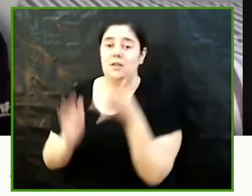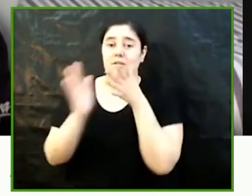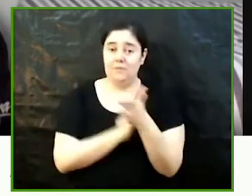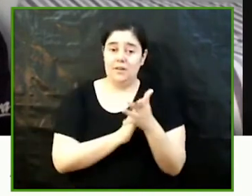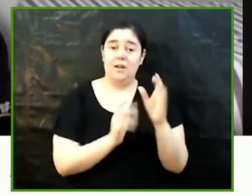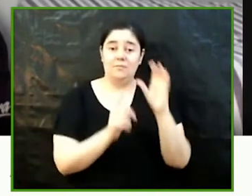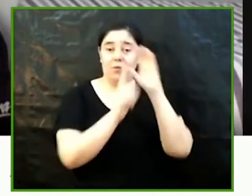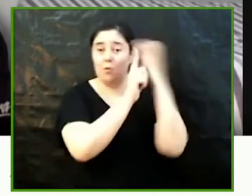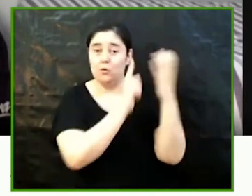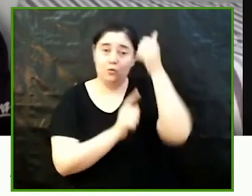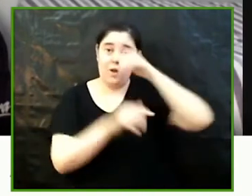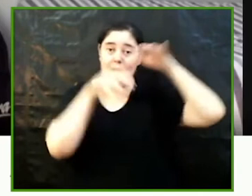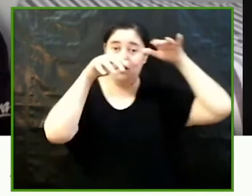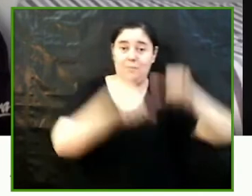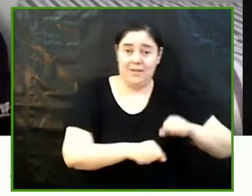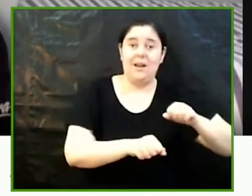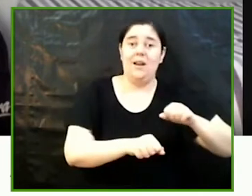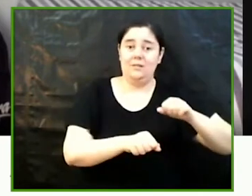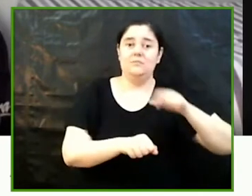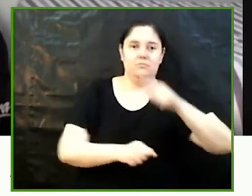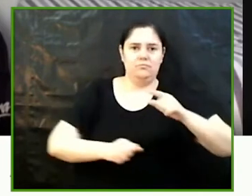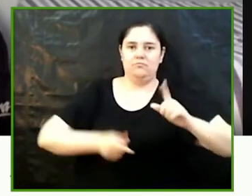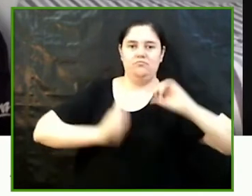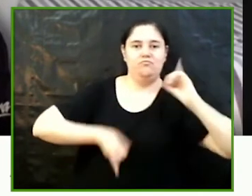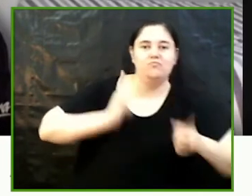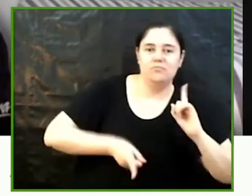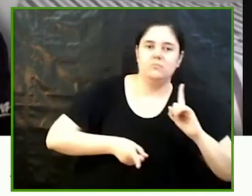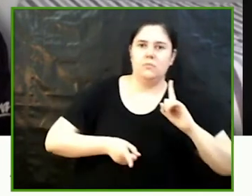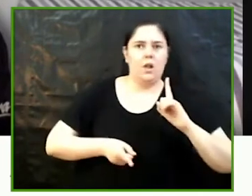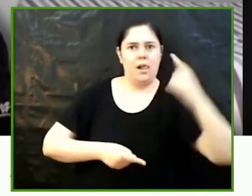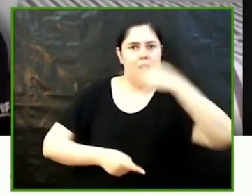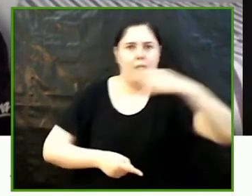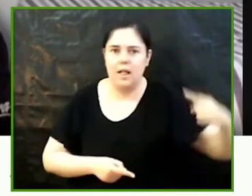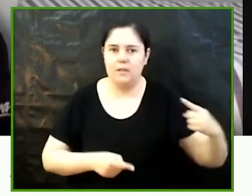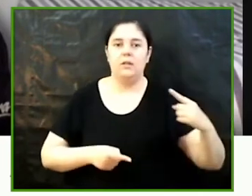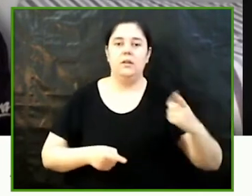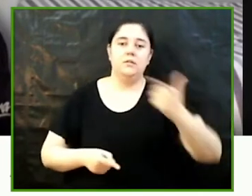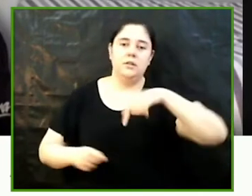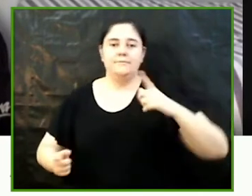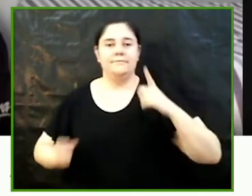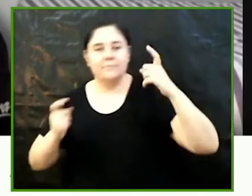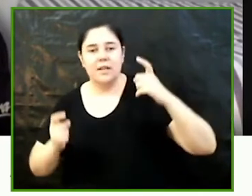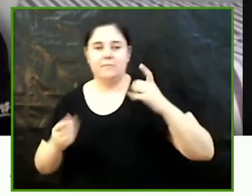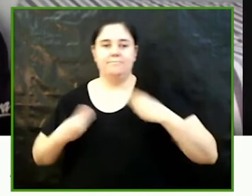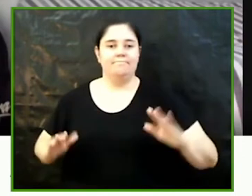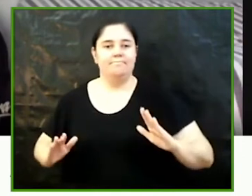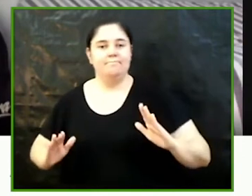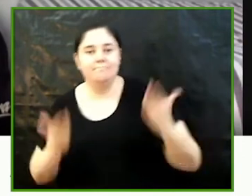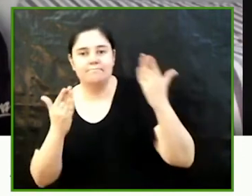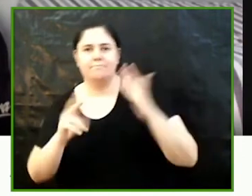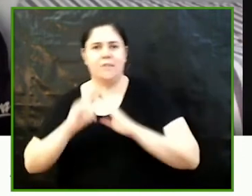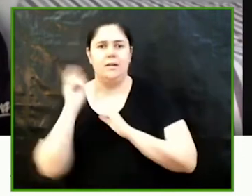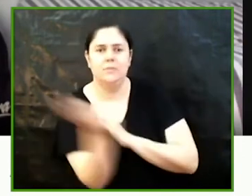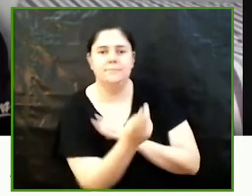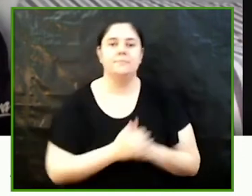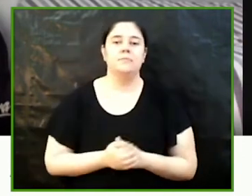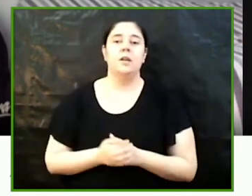presente en todos los rincones de la sociedad y el despliegue de toda una serie de elementos coercitivos para asegurar su supervivencia y prevalencia Por último me gustaría destacar